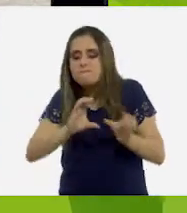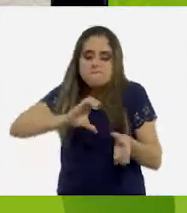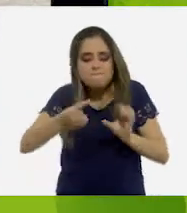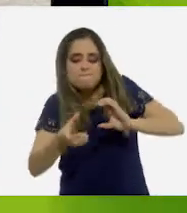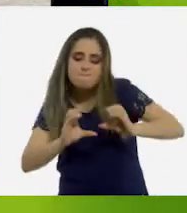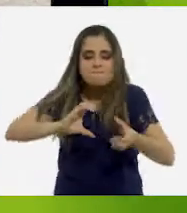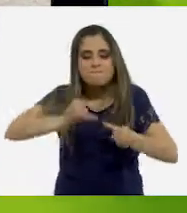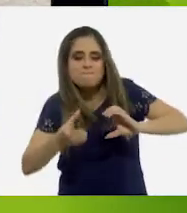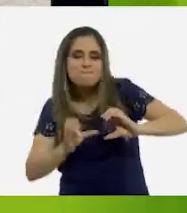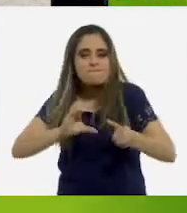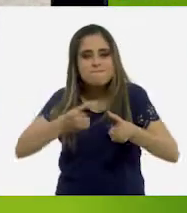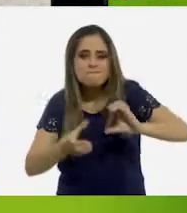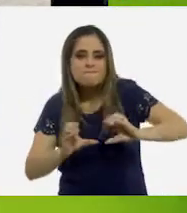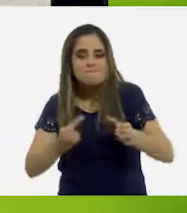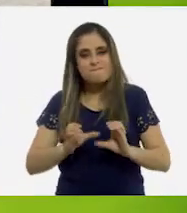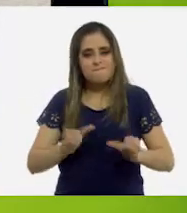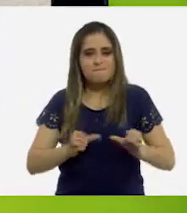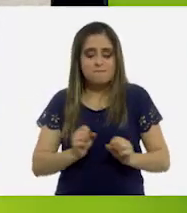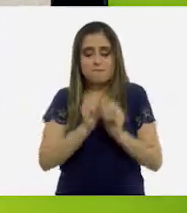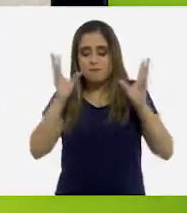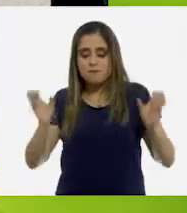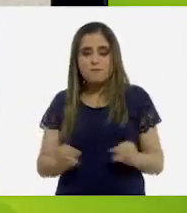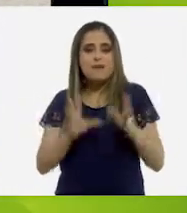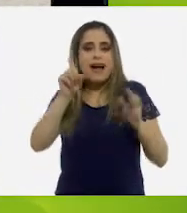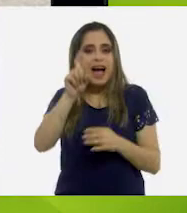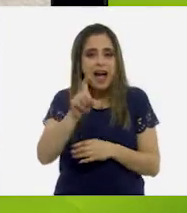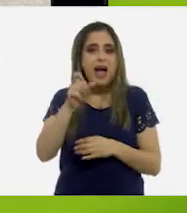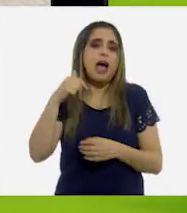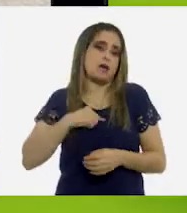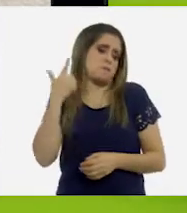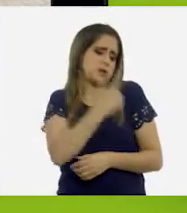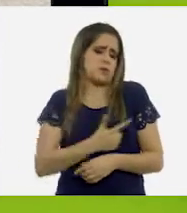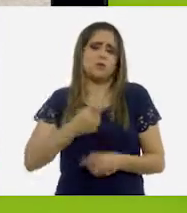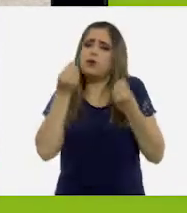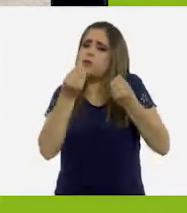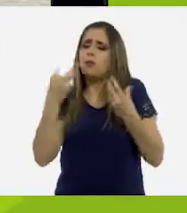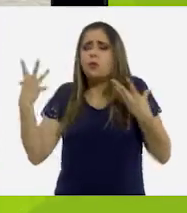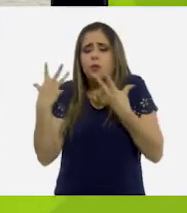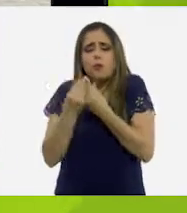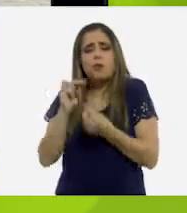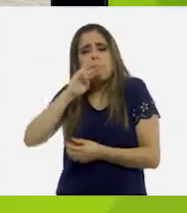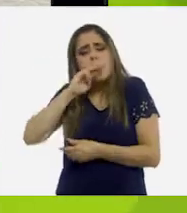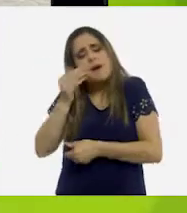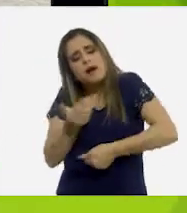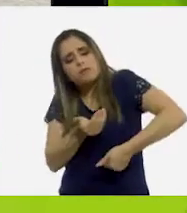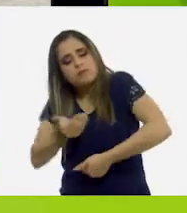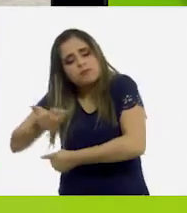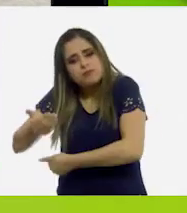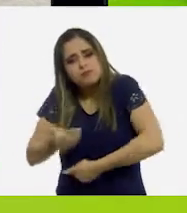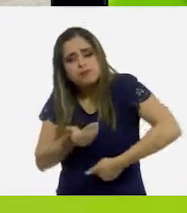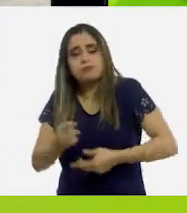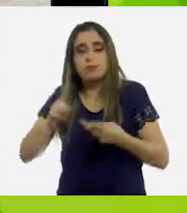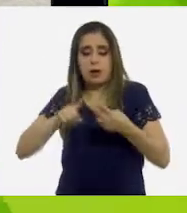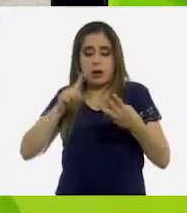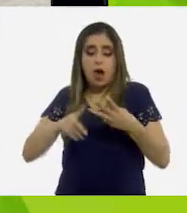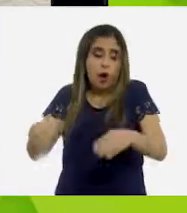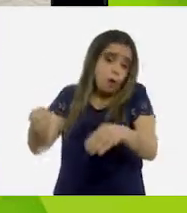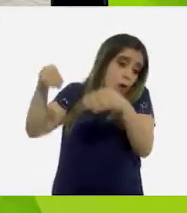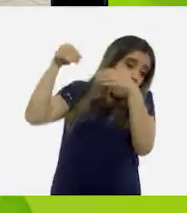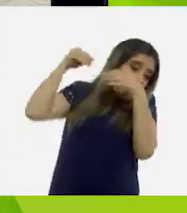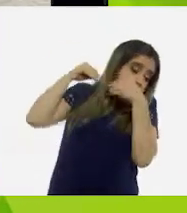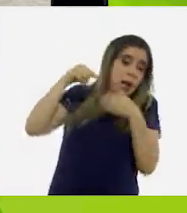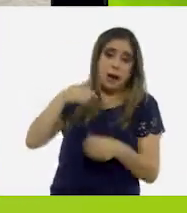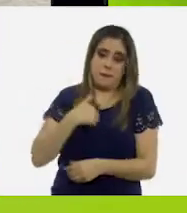me salte el gateo, este, me gustó mucho estar con mi mamá, me gustó mucho mi cobija,